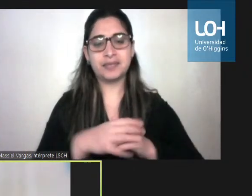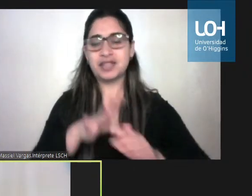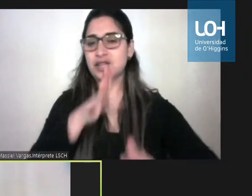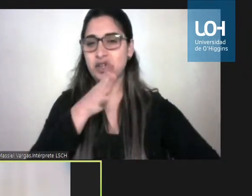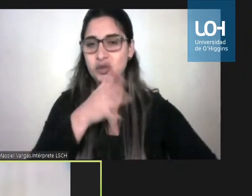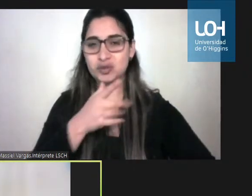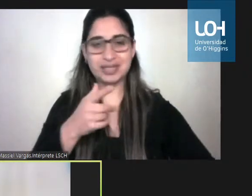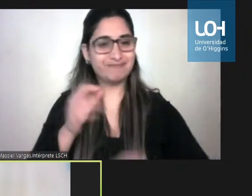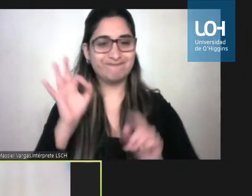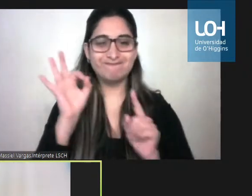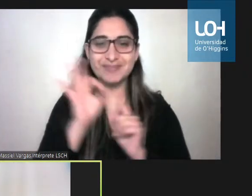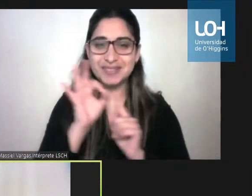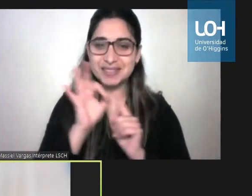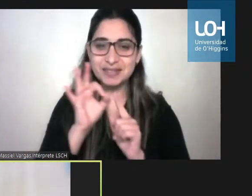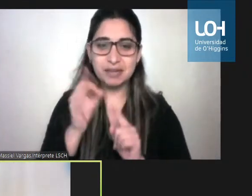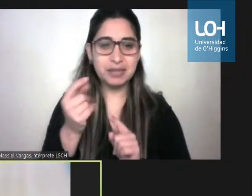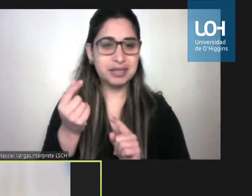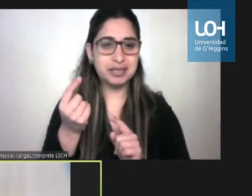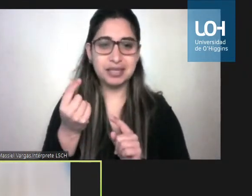monto específico lo podría buscar